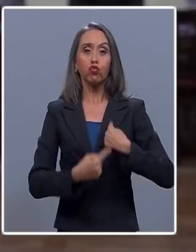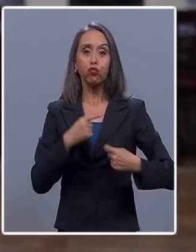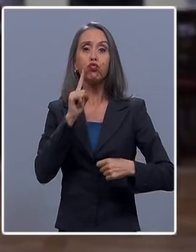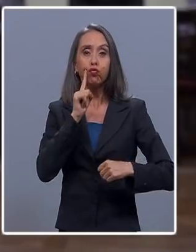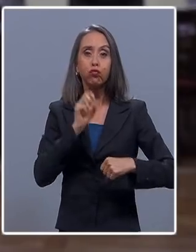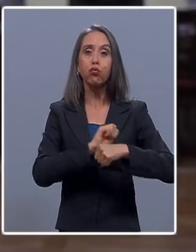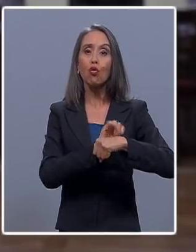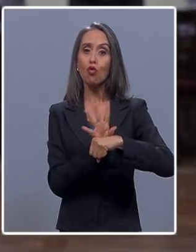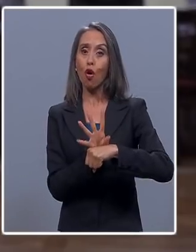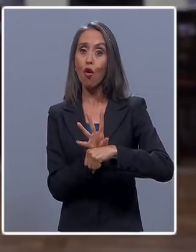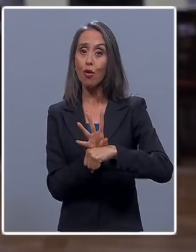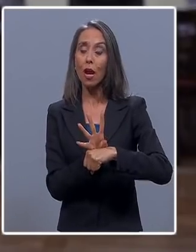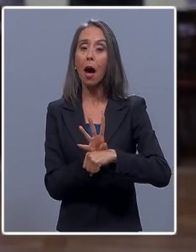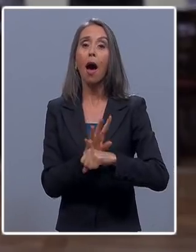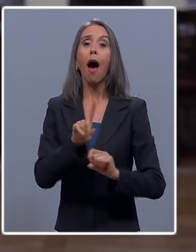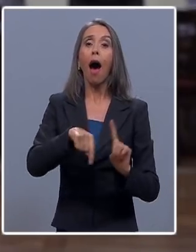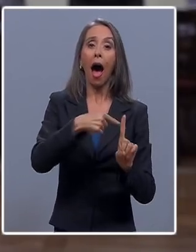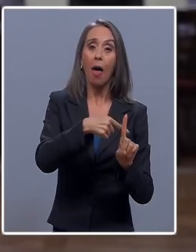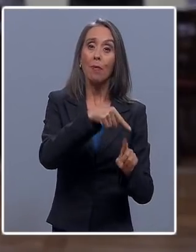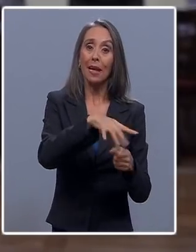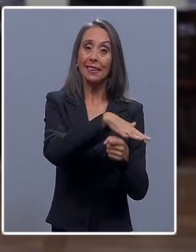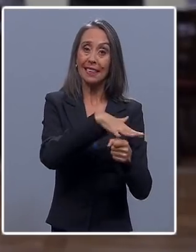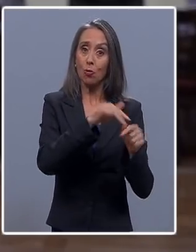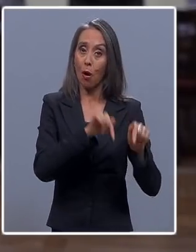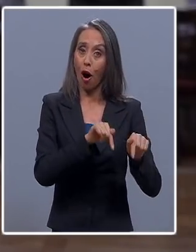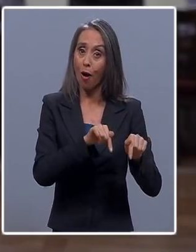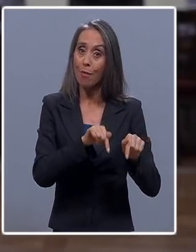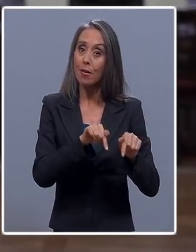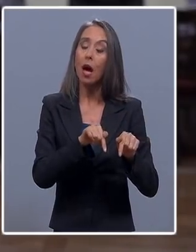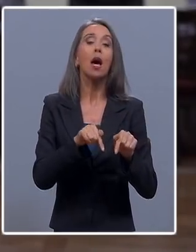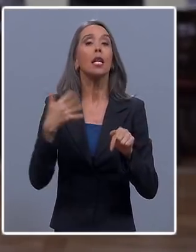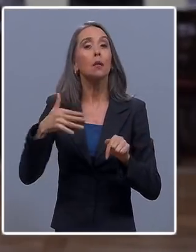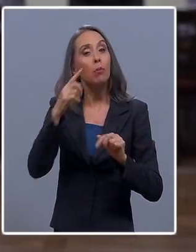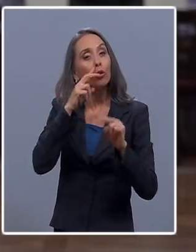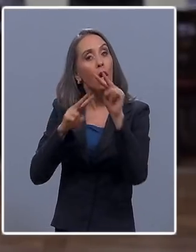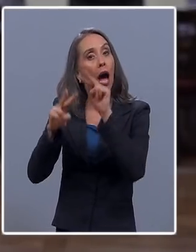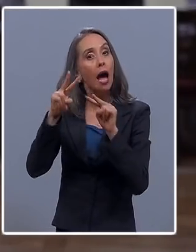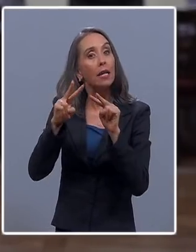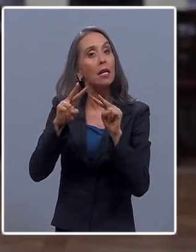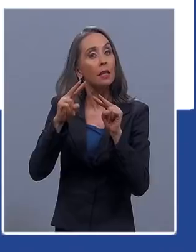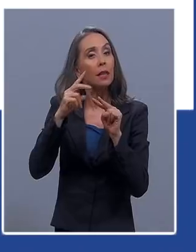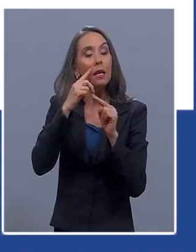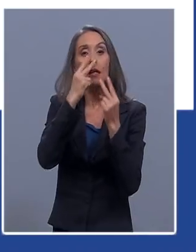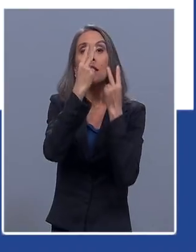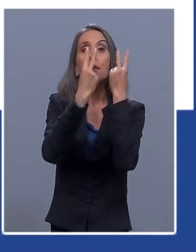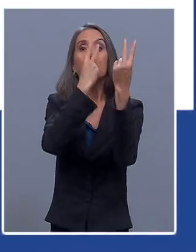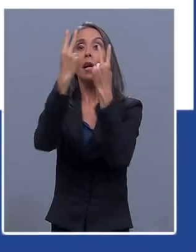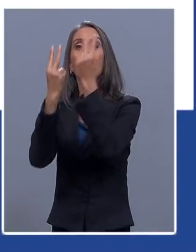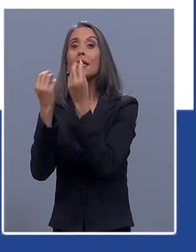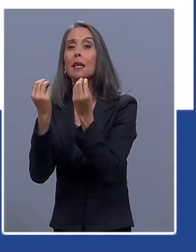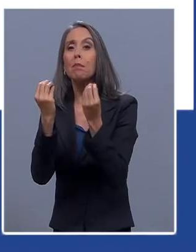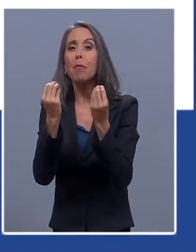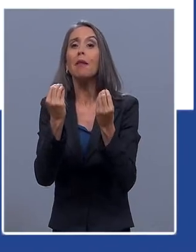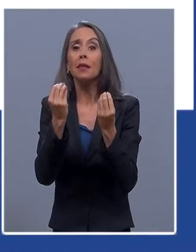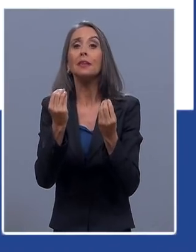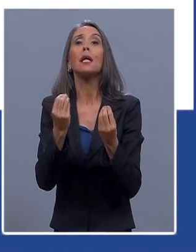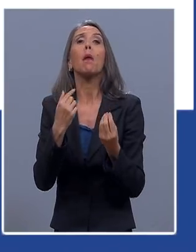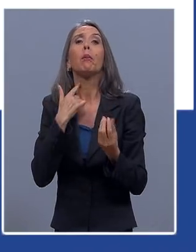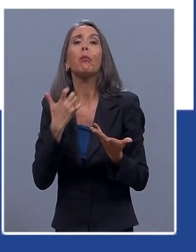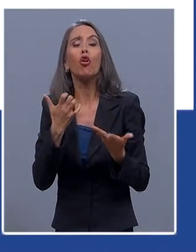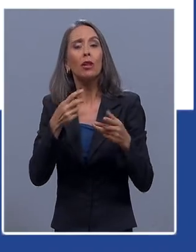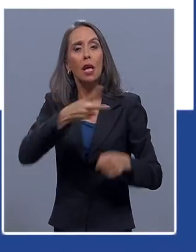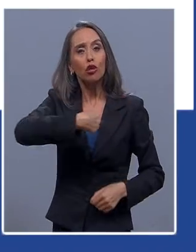Pero además de la situación de hoy, es importante analizar las tendencias y los fundamentos de nuestras